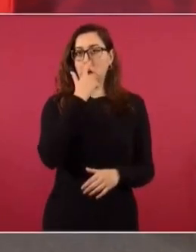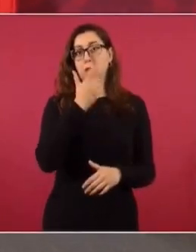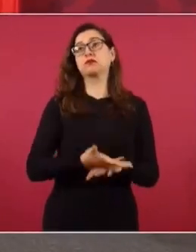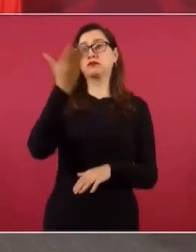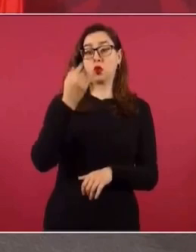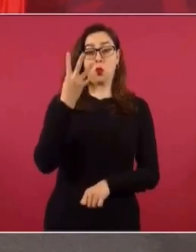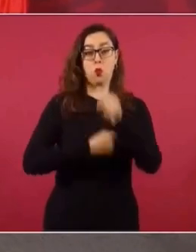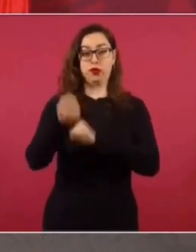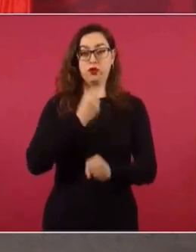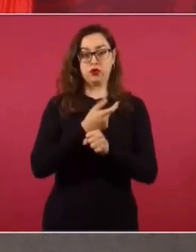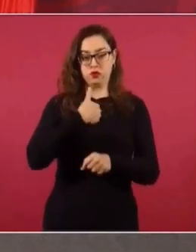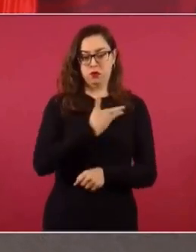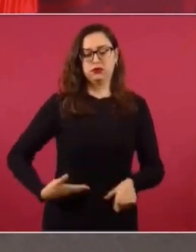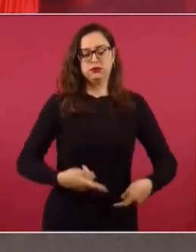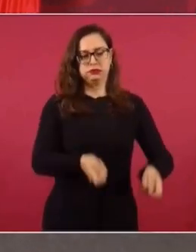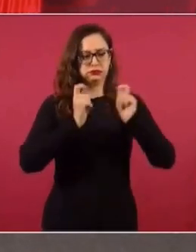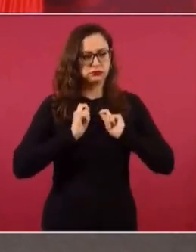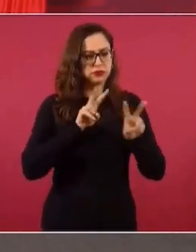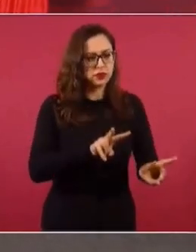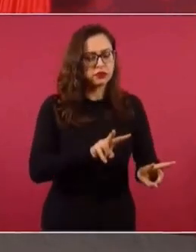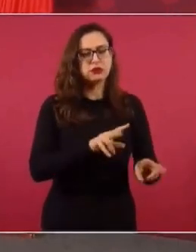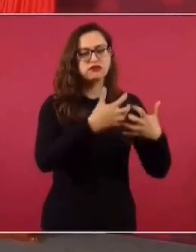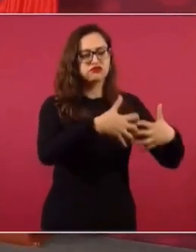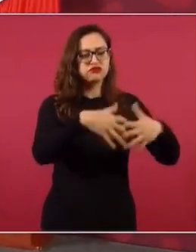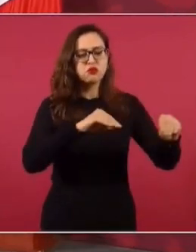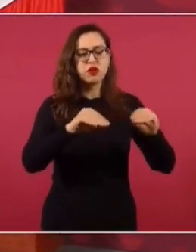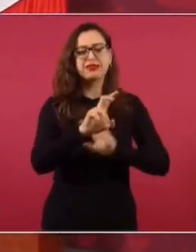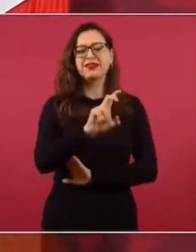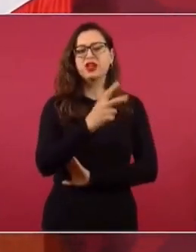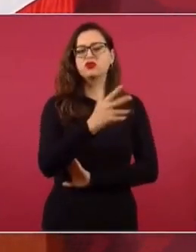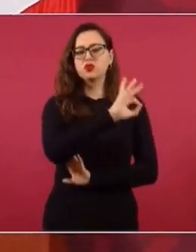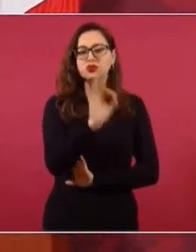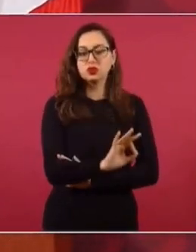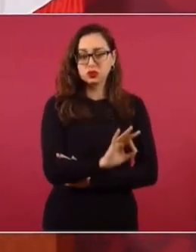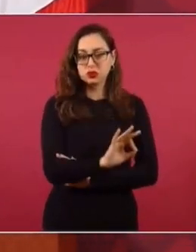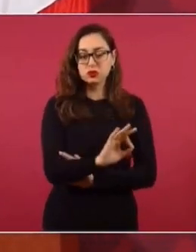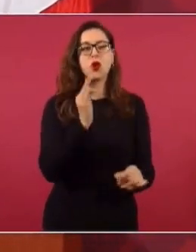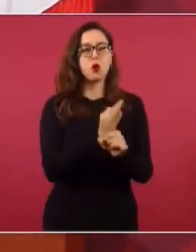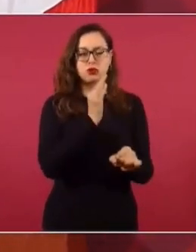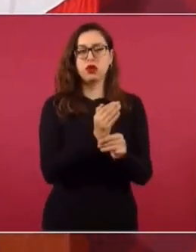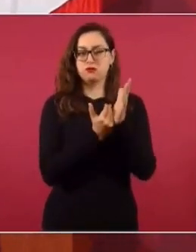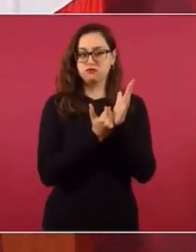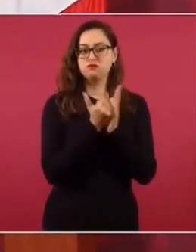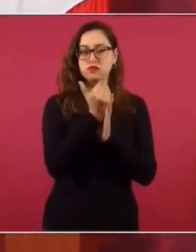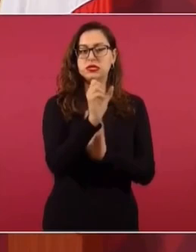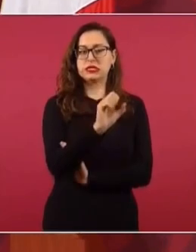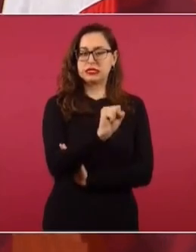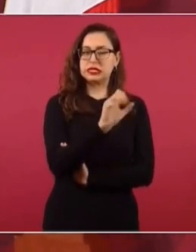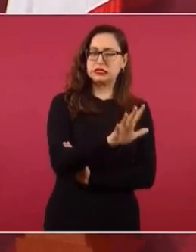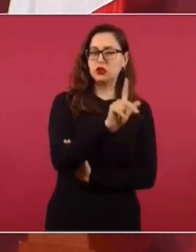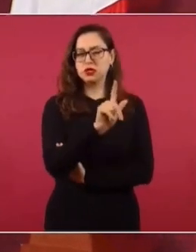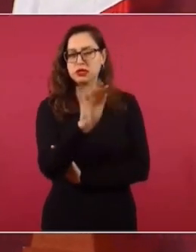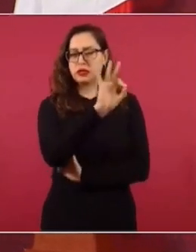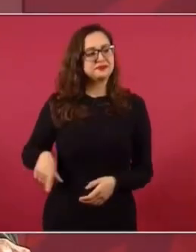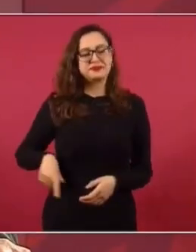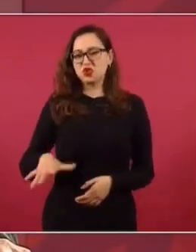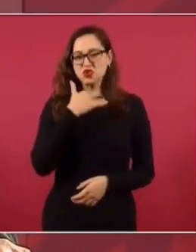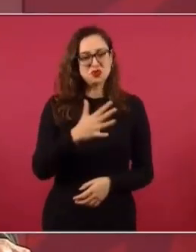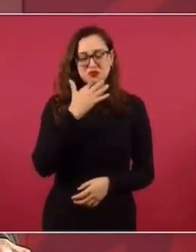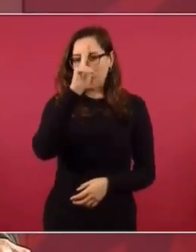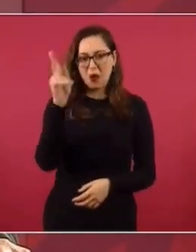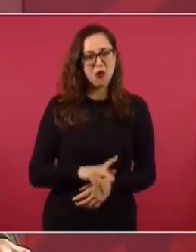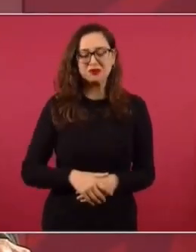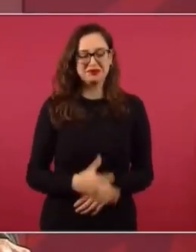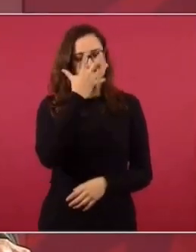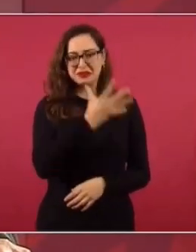produciendo el 38% de su capacidad. Ahora deben de estar ya produciendo 65, 70%, casi el doble. Se